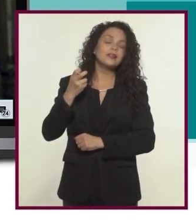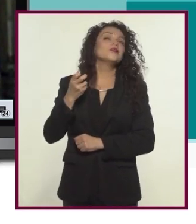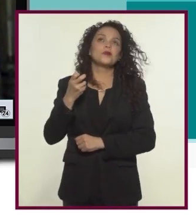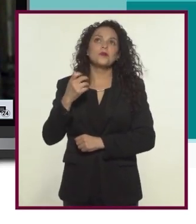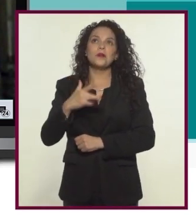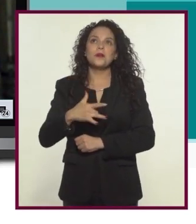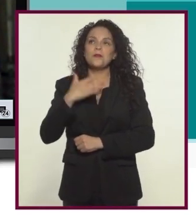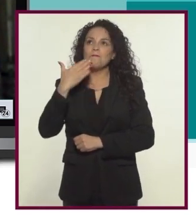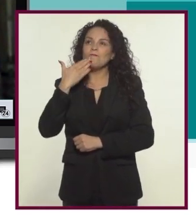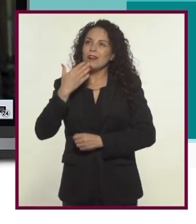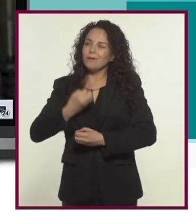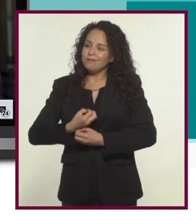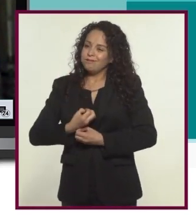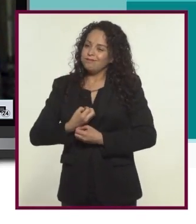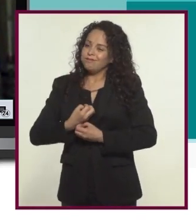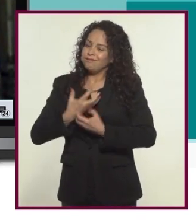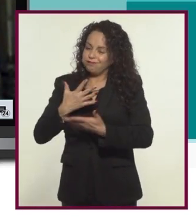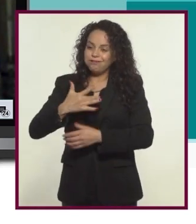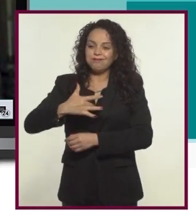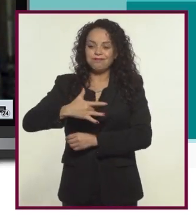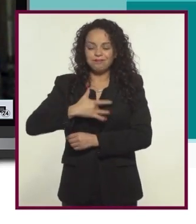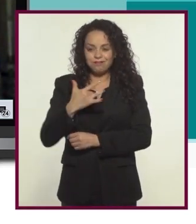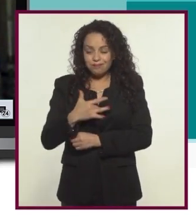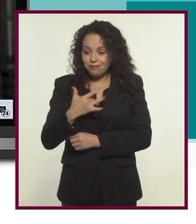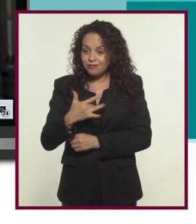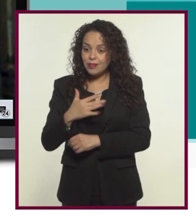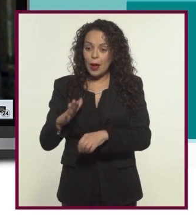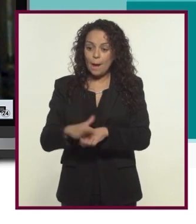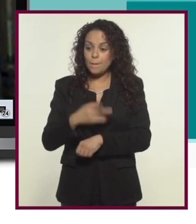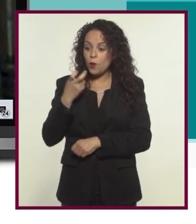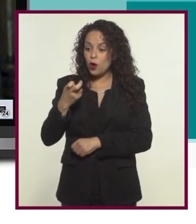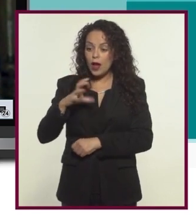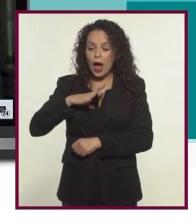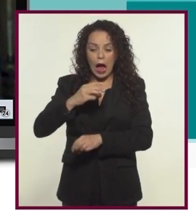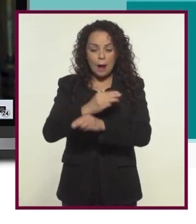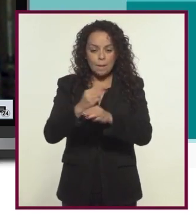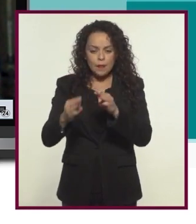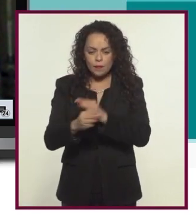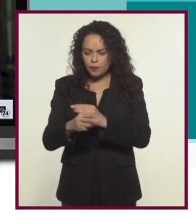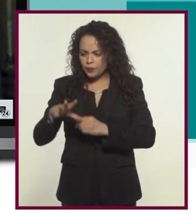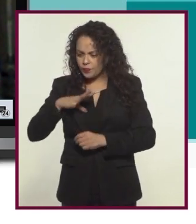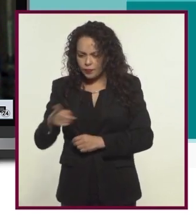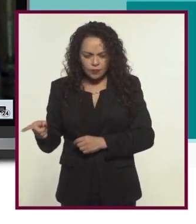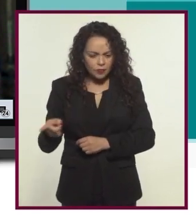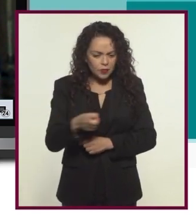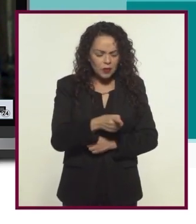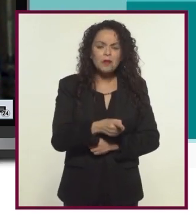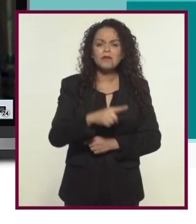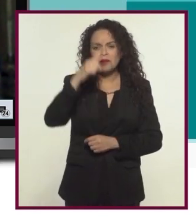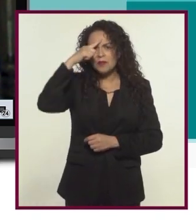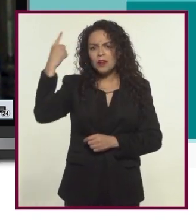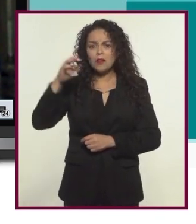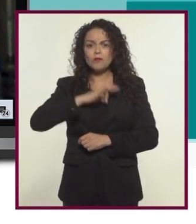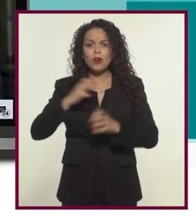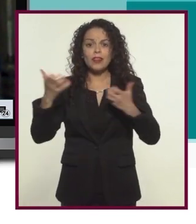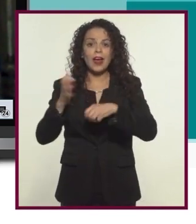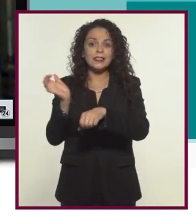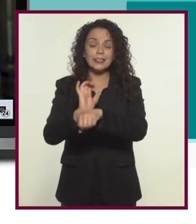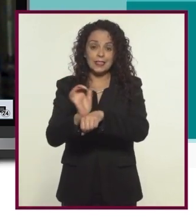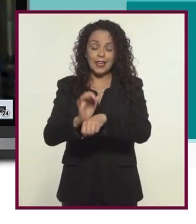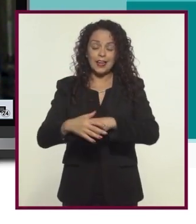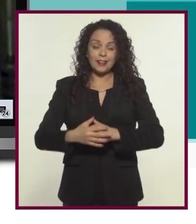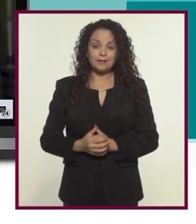muy inspirador el hecho que con los herramientas que tienen a su mano pueden